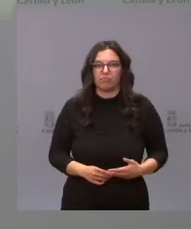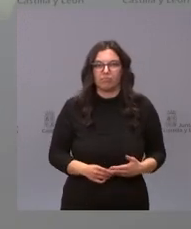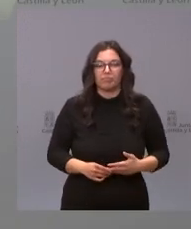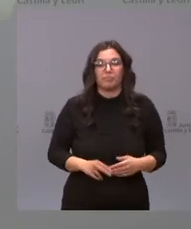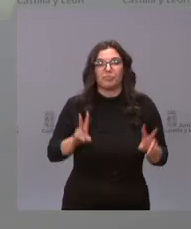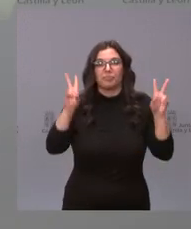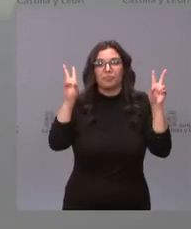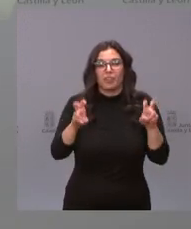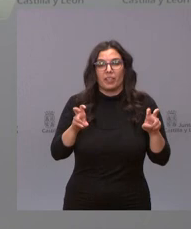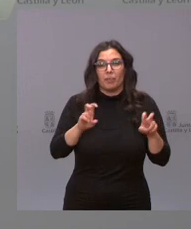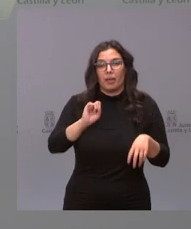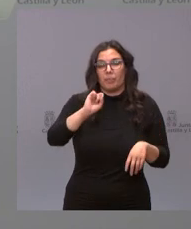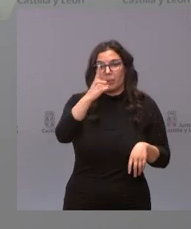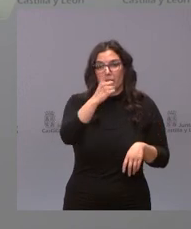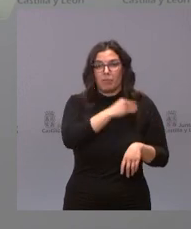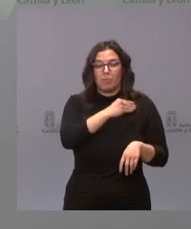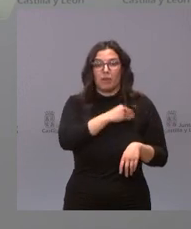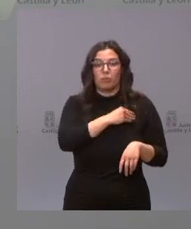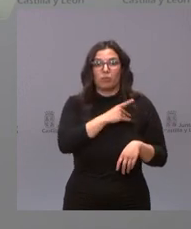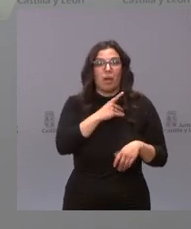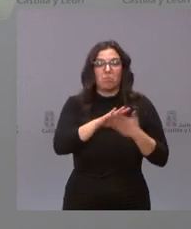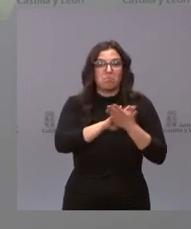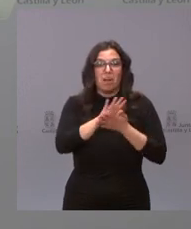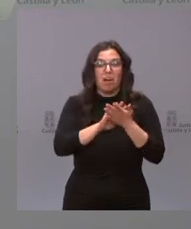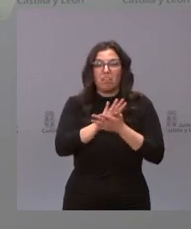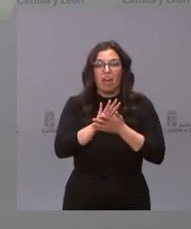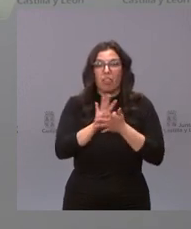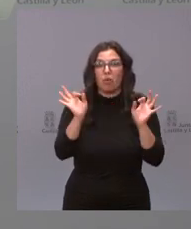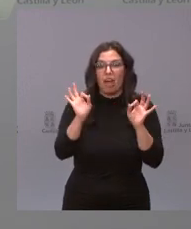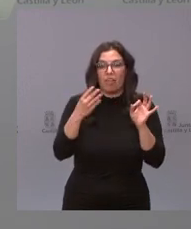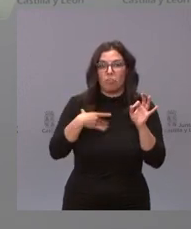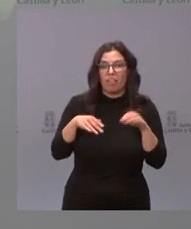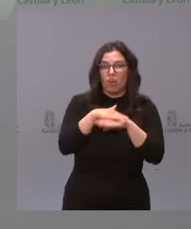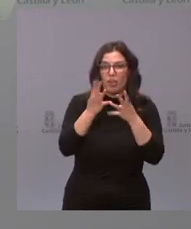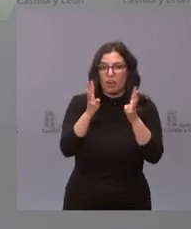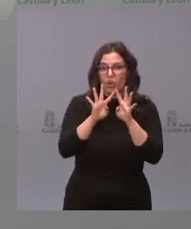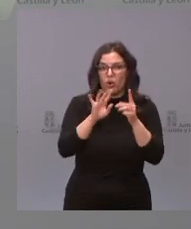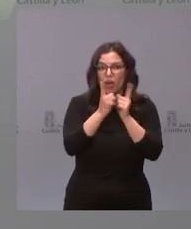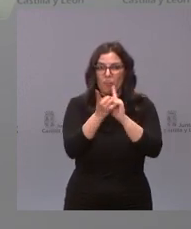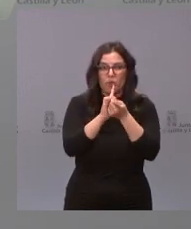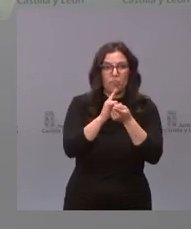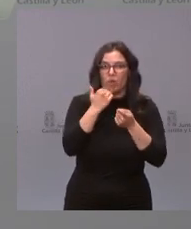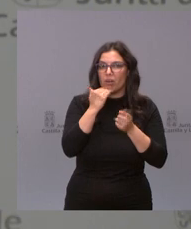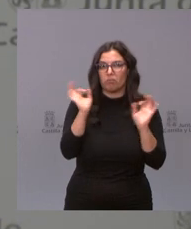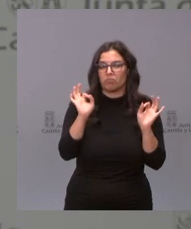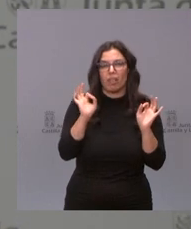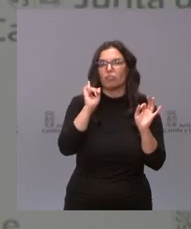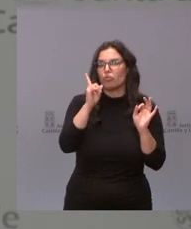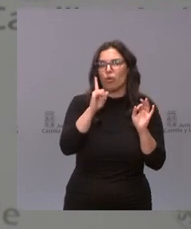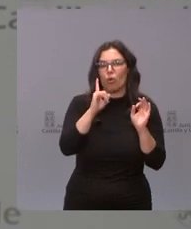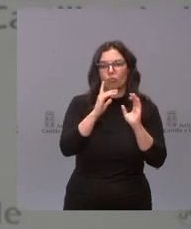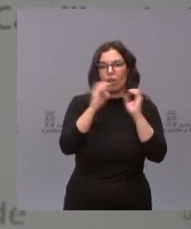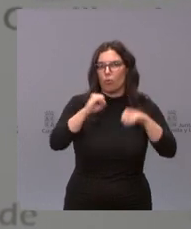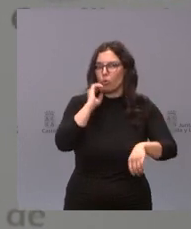Respecto a la pregunta no hemos comentado en ningún momento posibles cambios sino el cumplimiento del acuerdo de gobierno y los